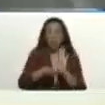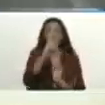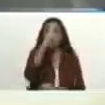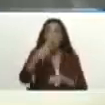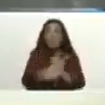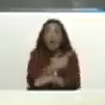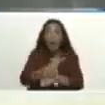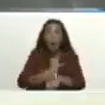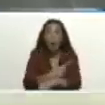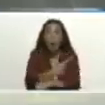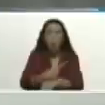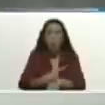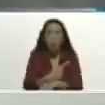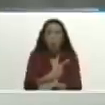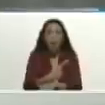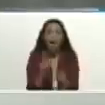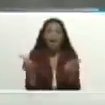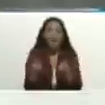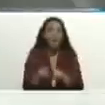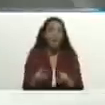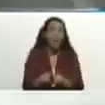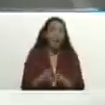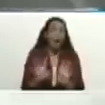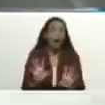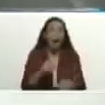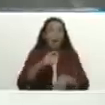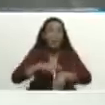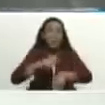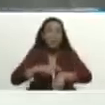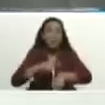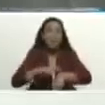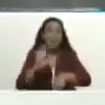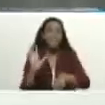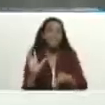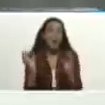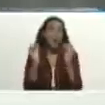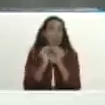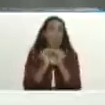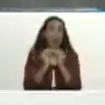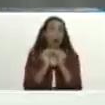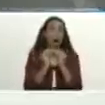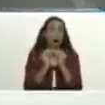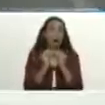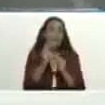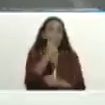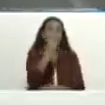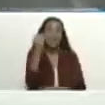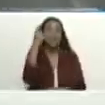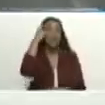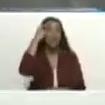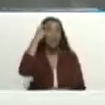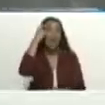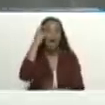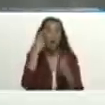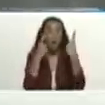hora, lo que sería el correspondiente de lluvia para 20 días.